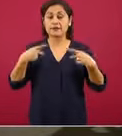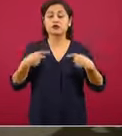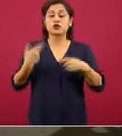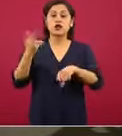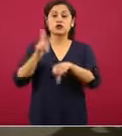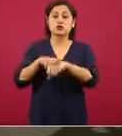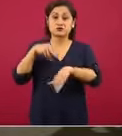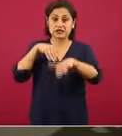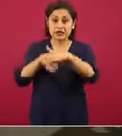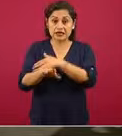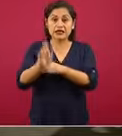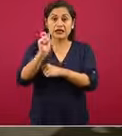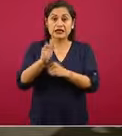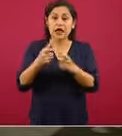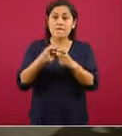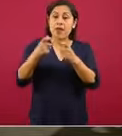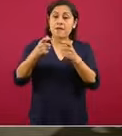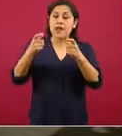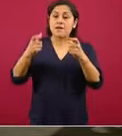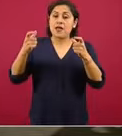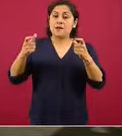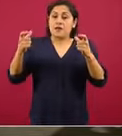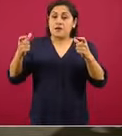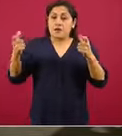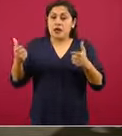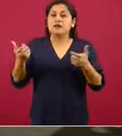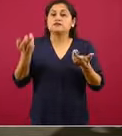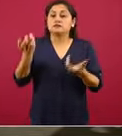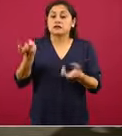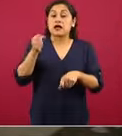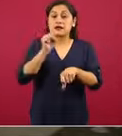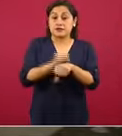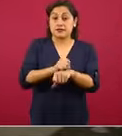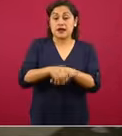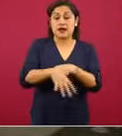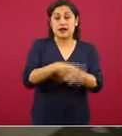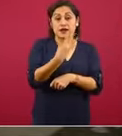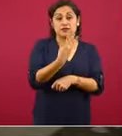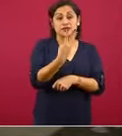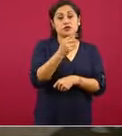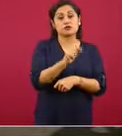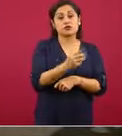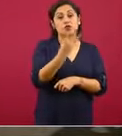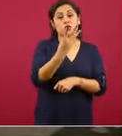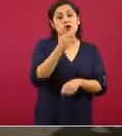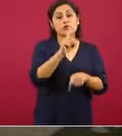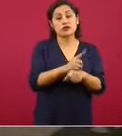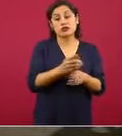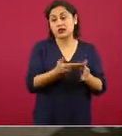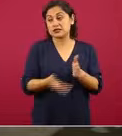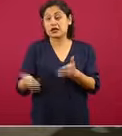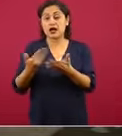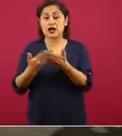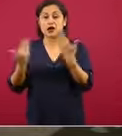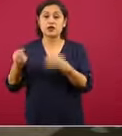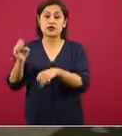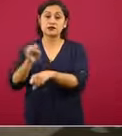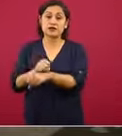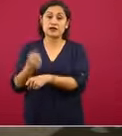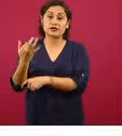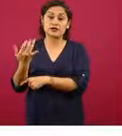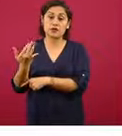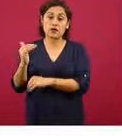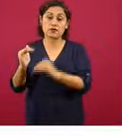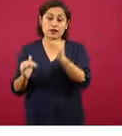sigue en aumento, sigue en aumento. Y el promedio en la semana 14 era 3.4 días. En la semana 50 está siendo el